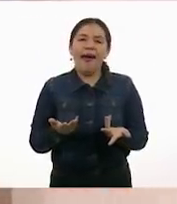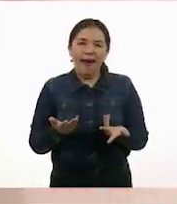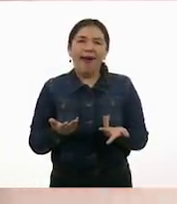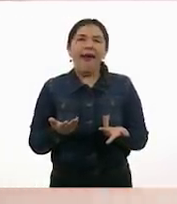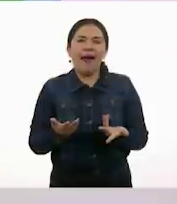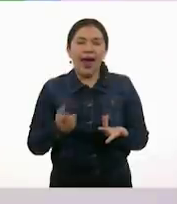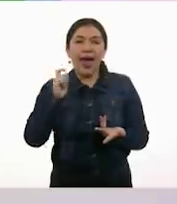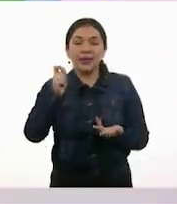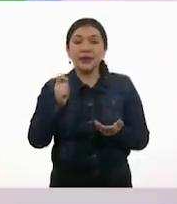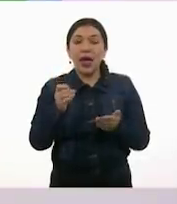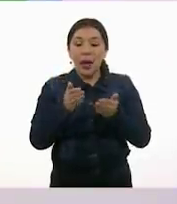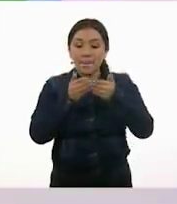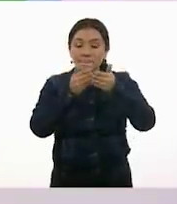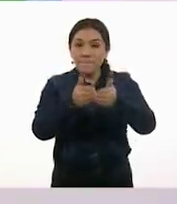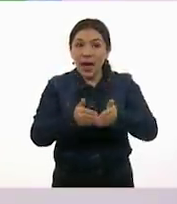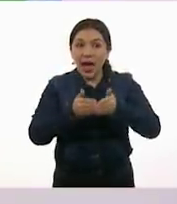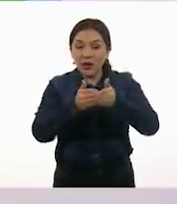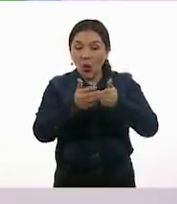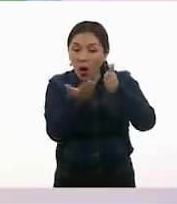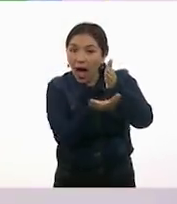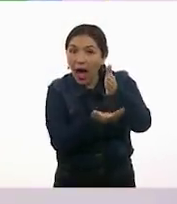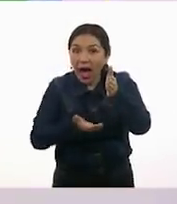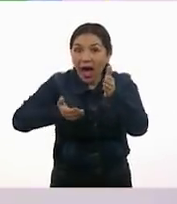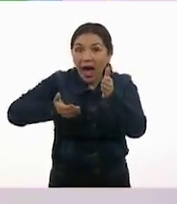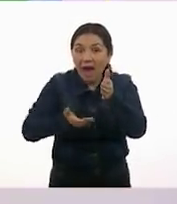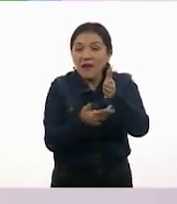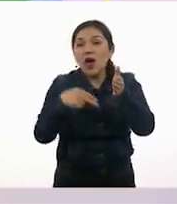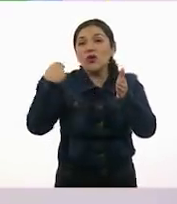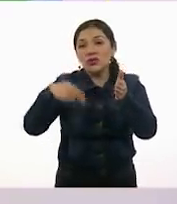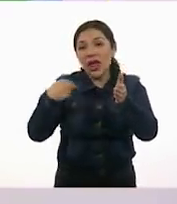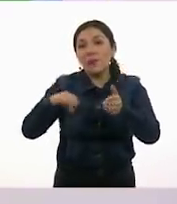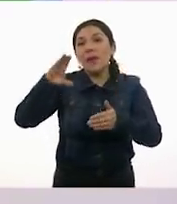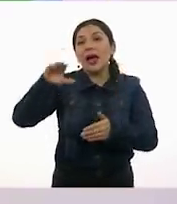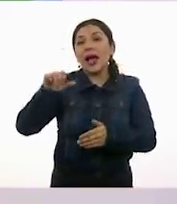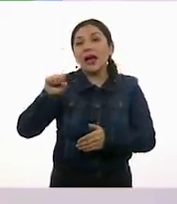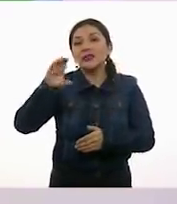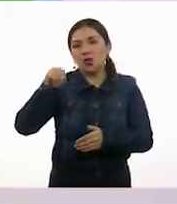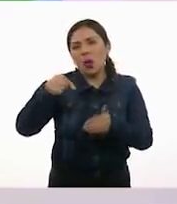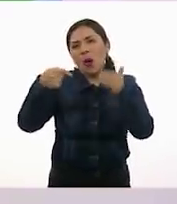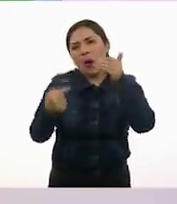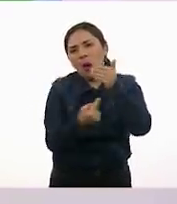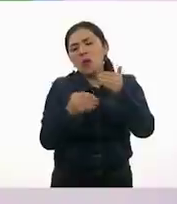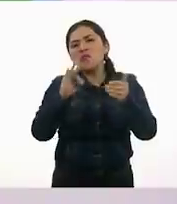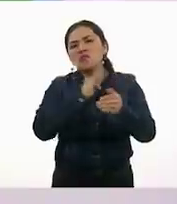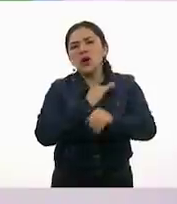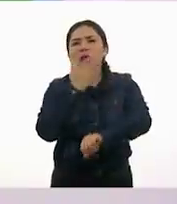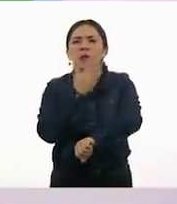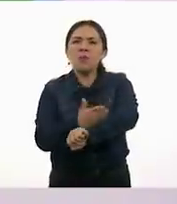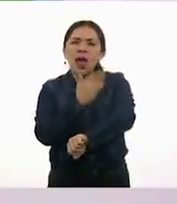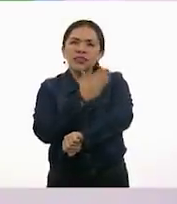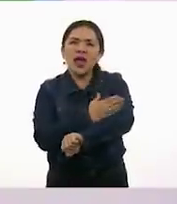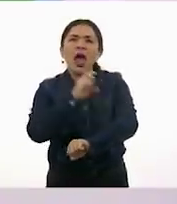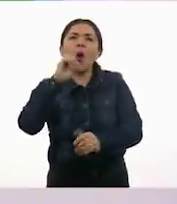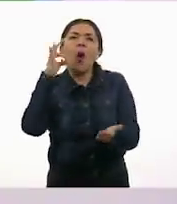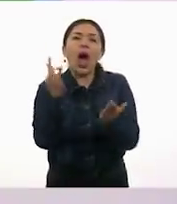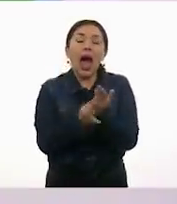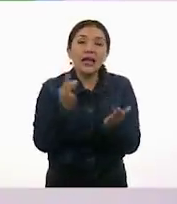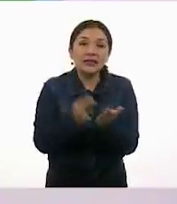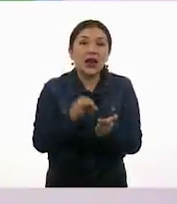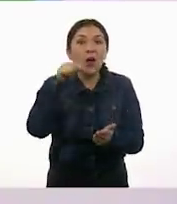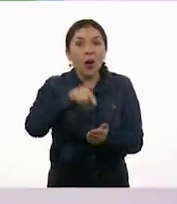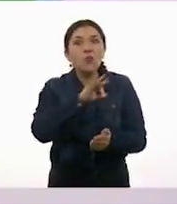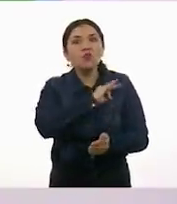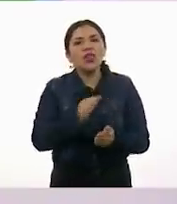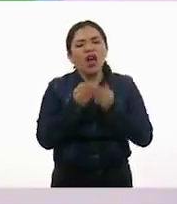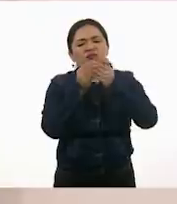abajo de un barco es el casco. Puede estar hecho de madera o de acero y esto evita que se